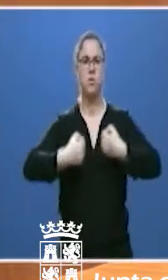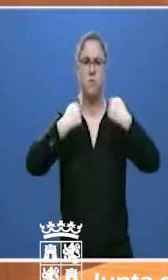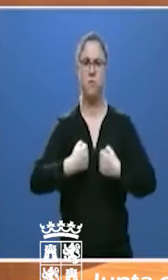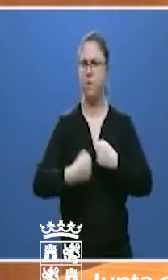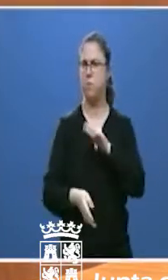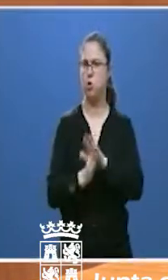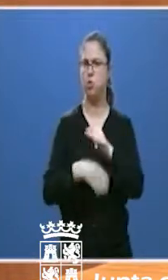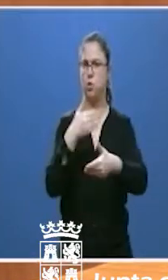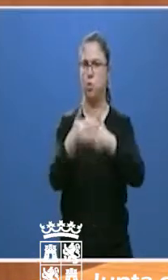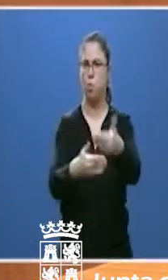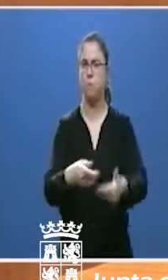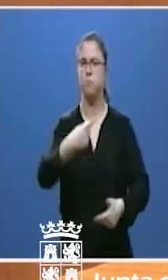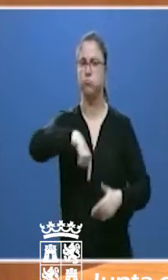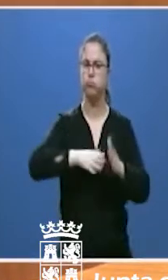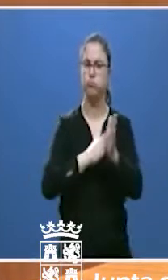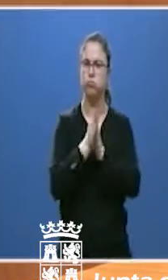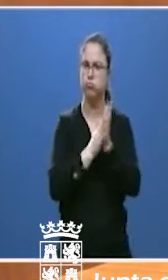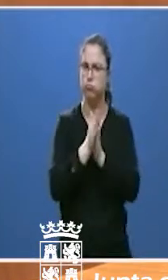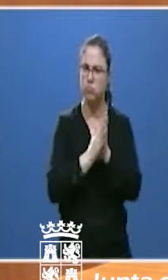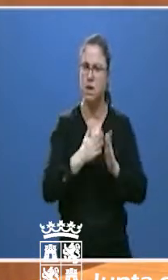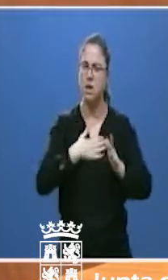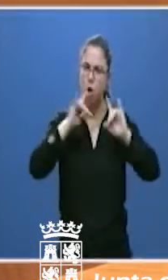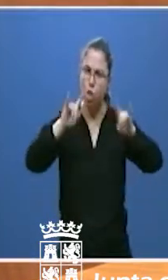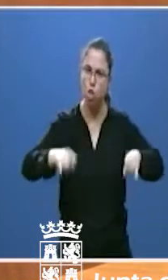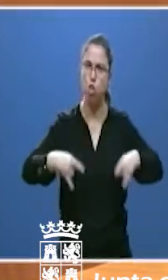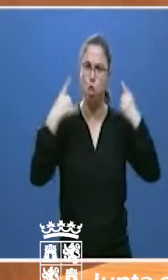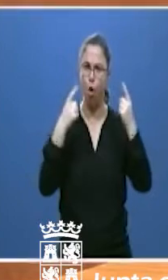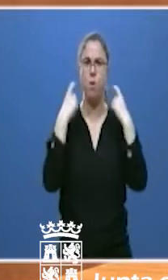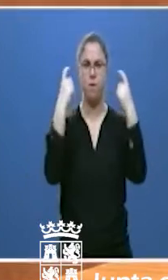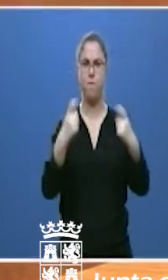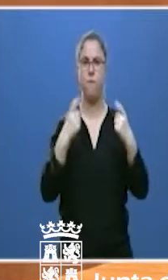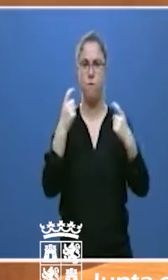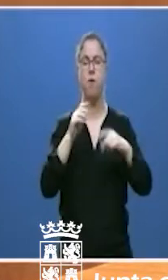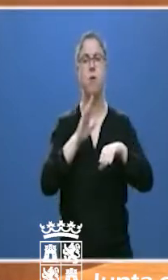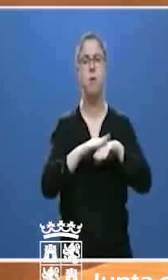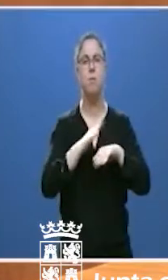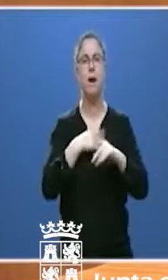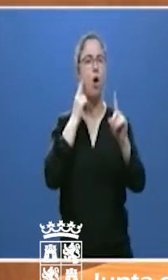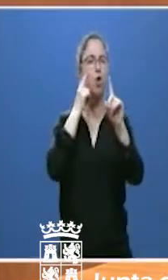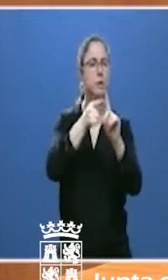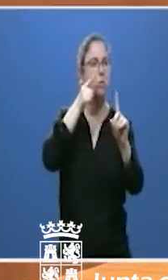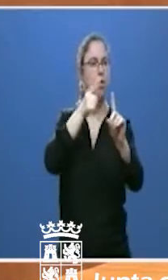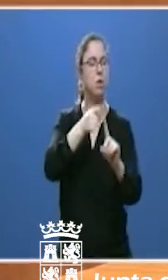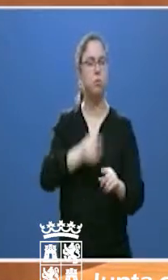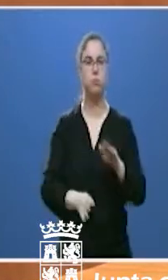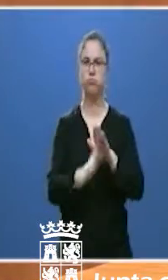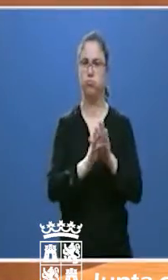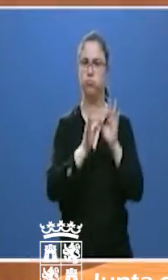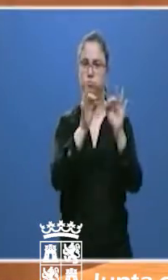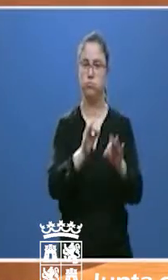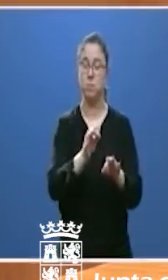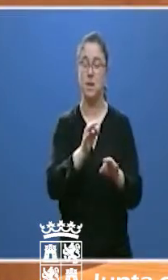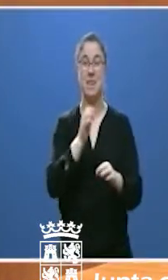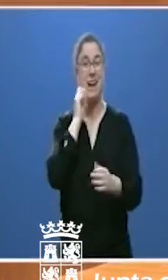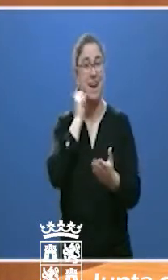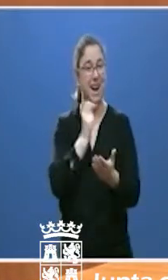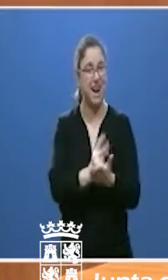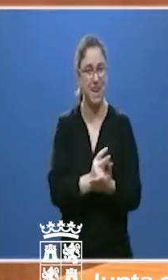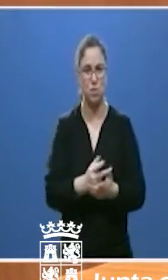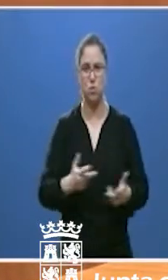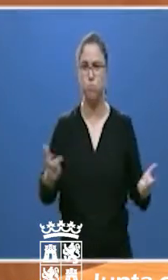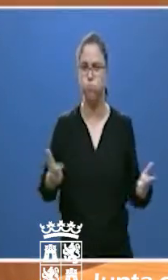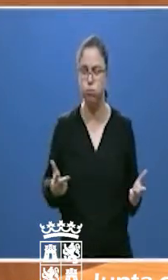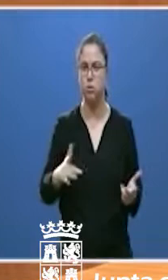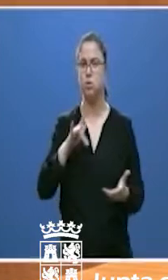Nos hemos animado a redoblar esfuerzos sobre nuestros grandes objetivos. Para afrontar el reto enorme al que